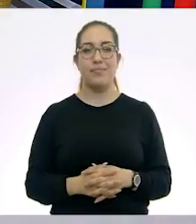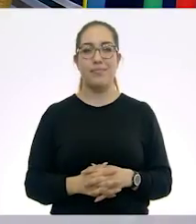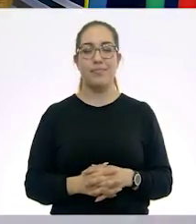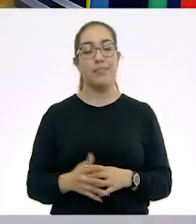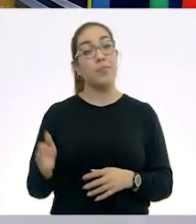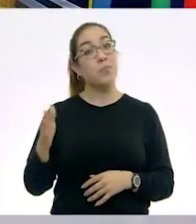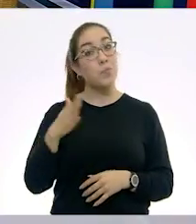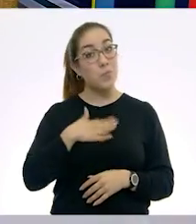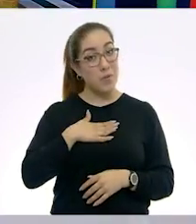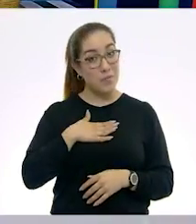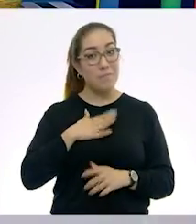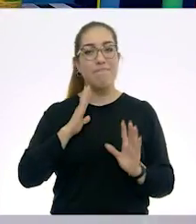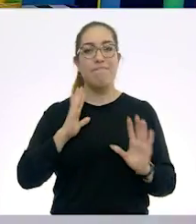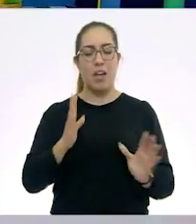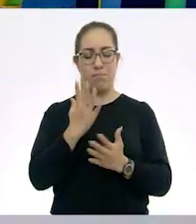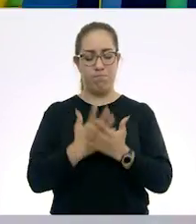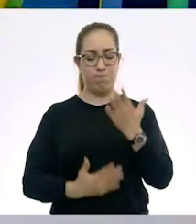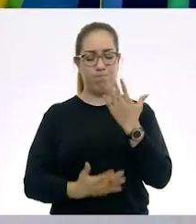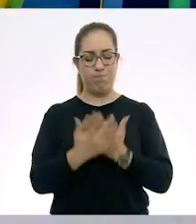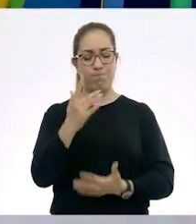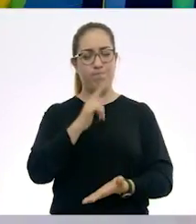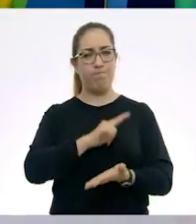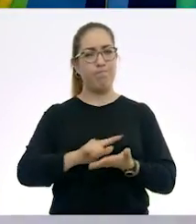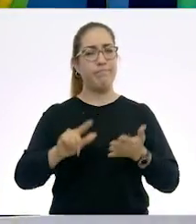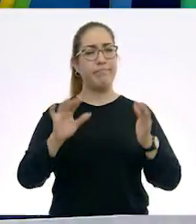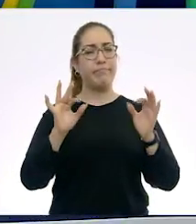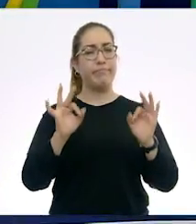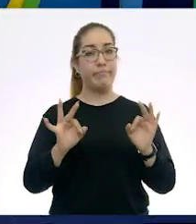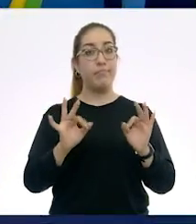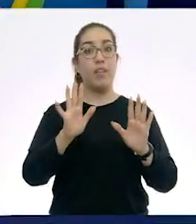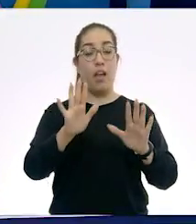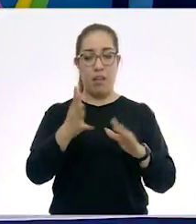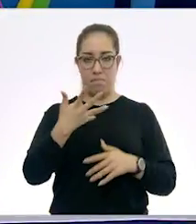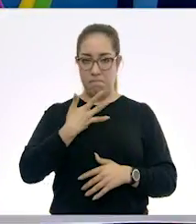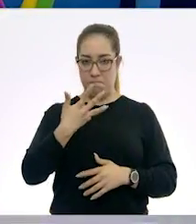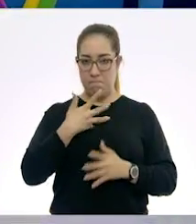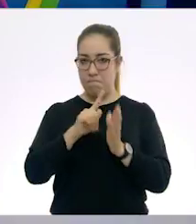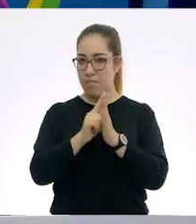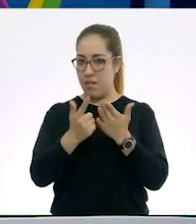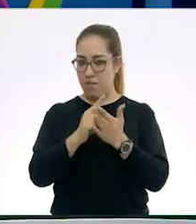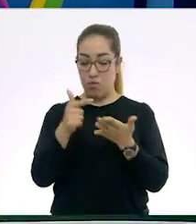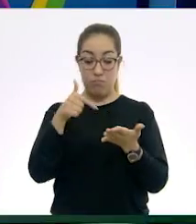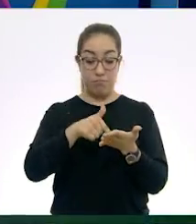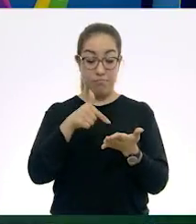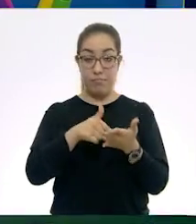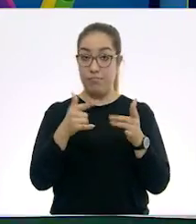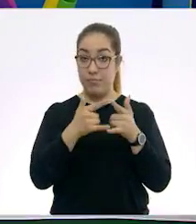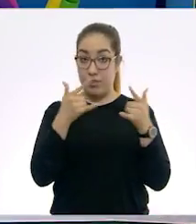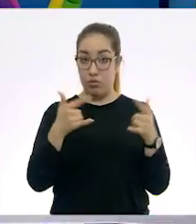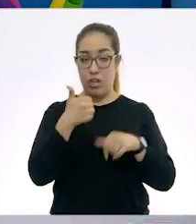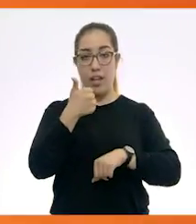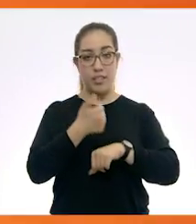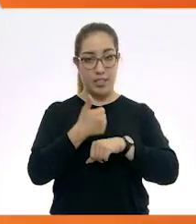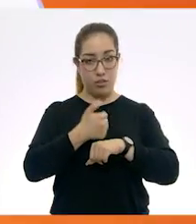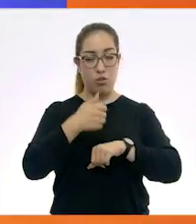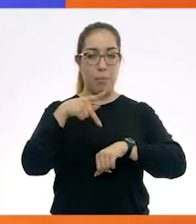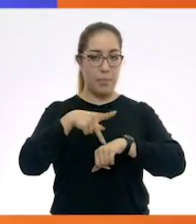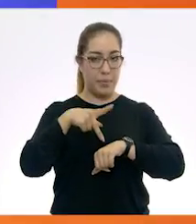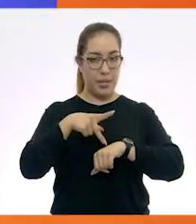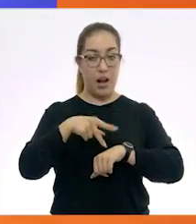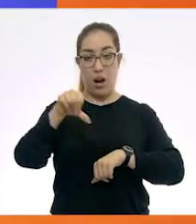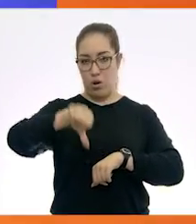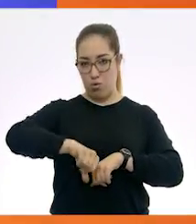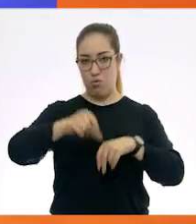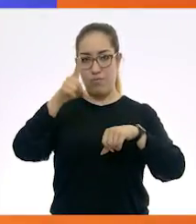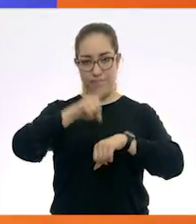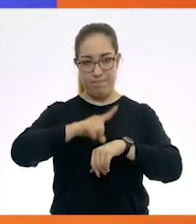Bueno, y ahora sí, con las manos listas, prevengan su libro de historia de sexto grado, que es con el que trabajaremos el día de hoy.